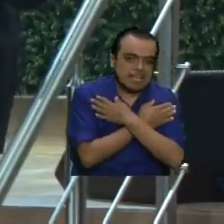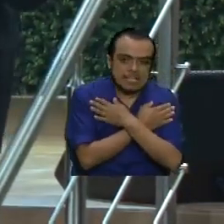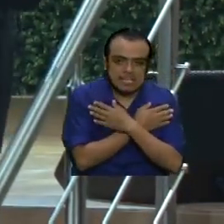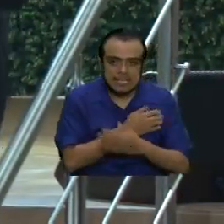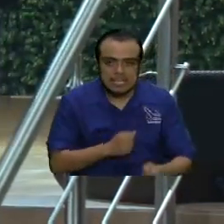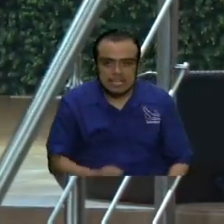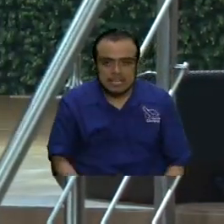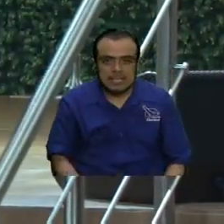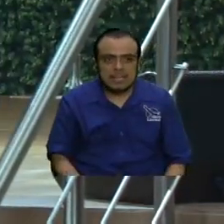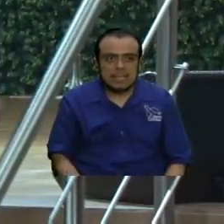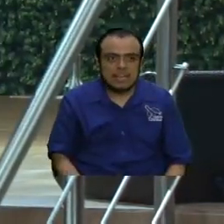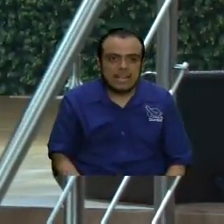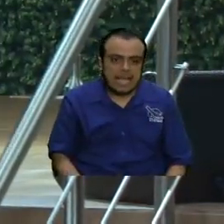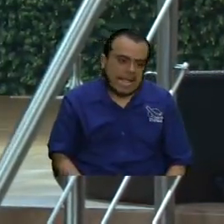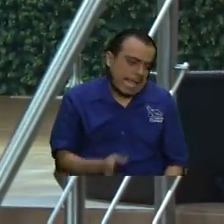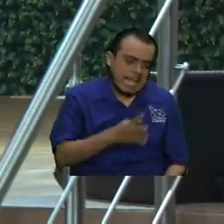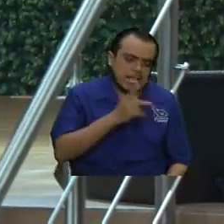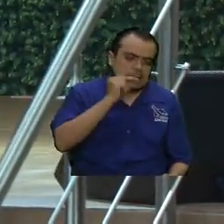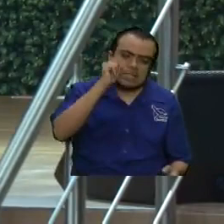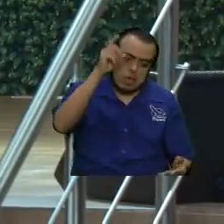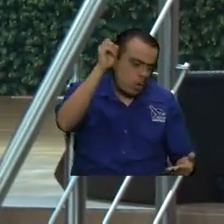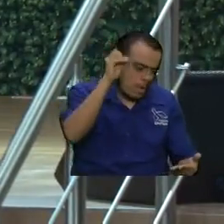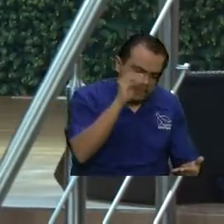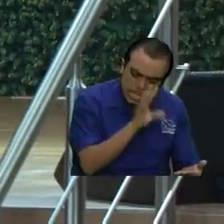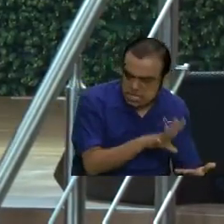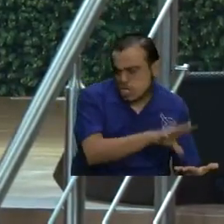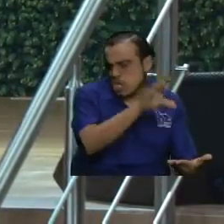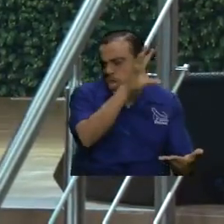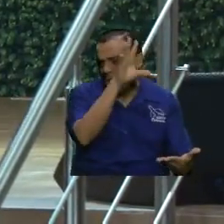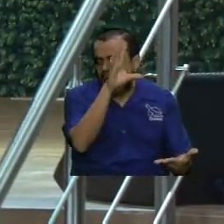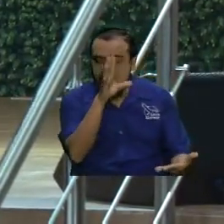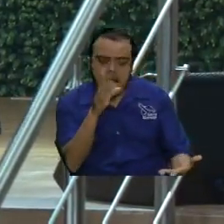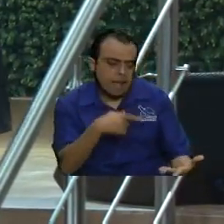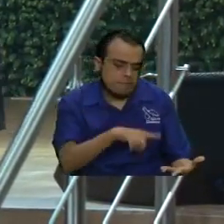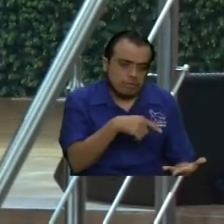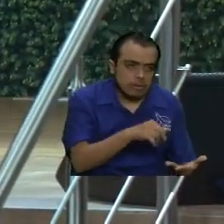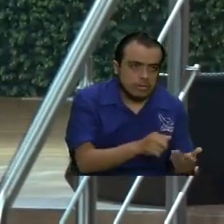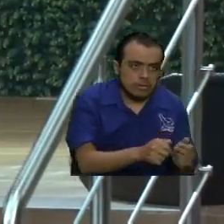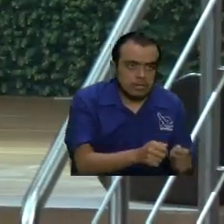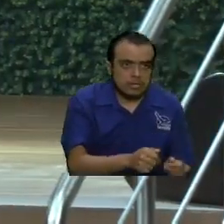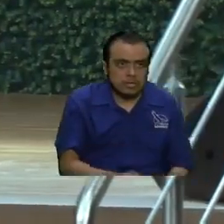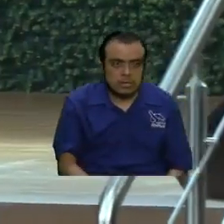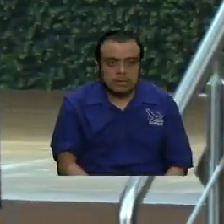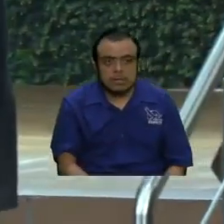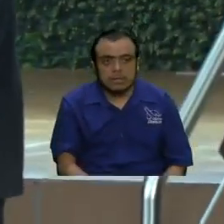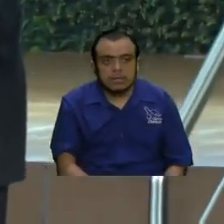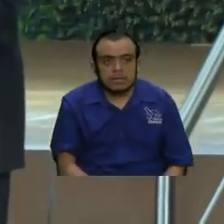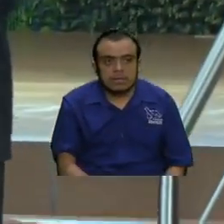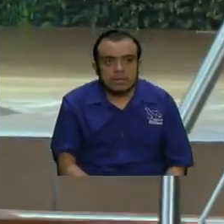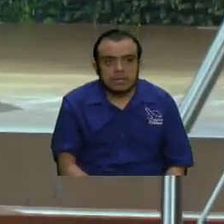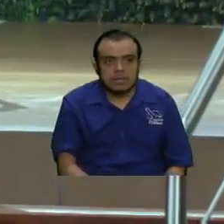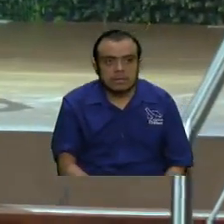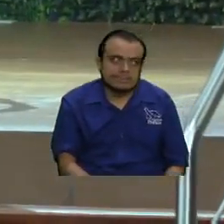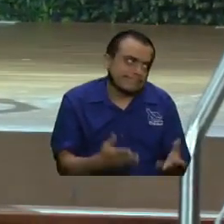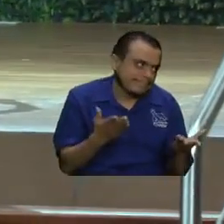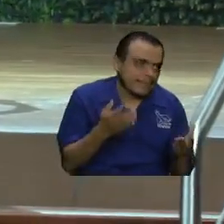deseo lo mejor de la vida que el señor alargue tu vida feliz cumpleaños y yo sabía no lo hice